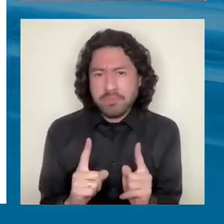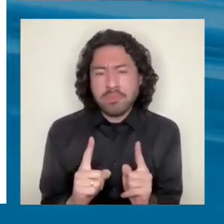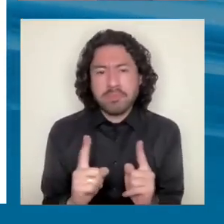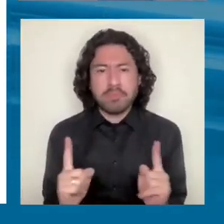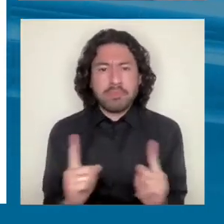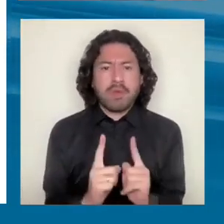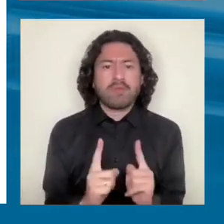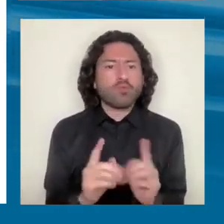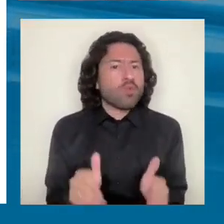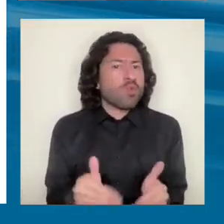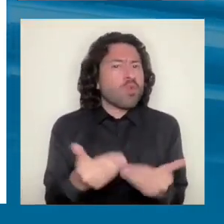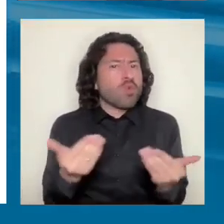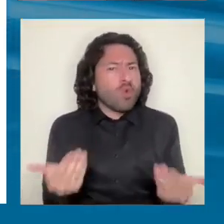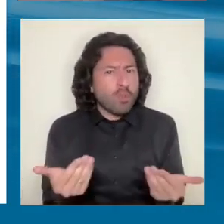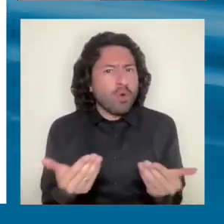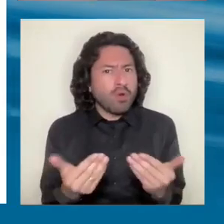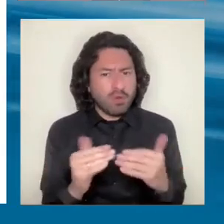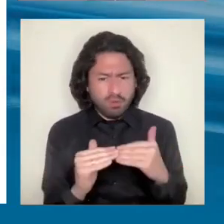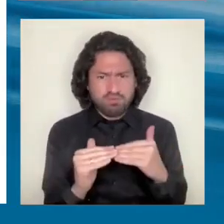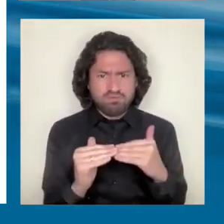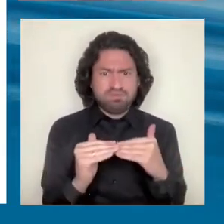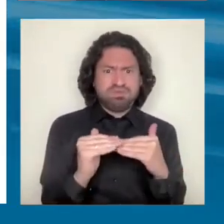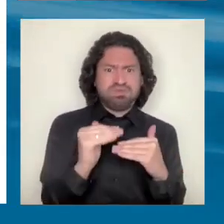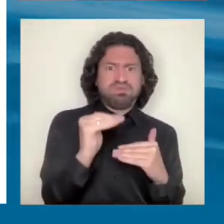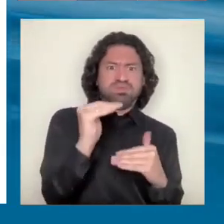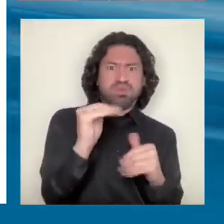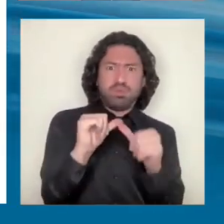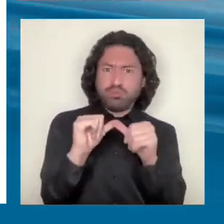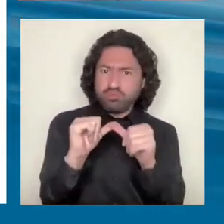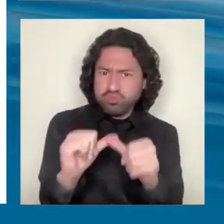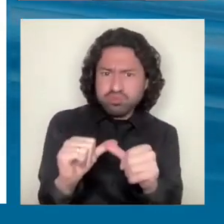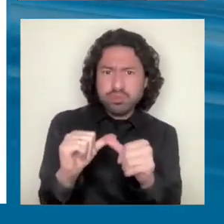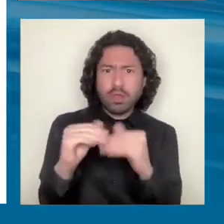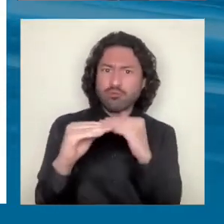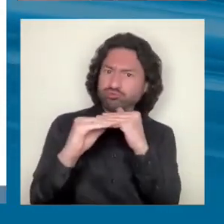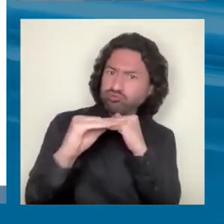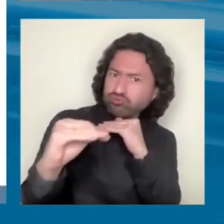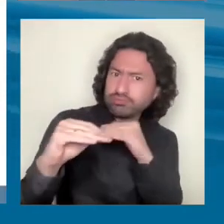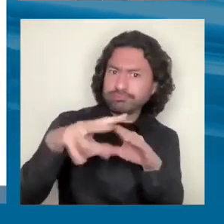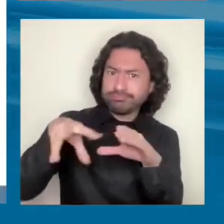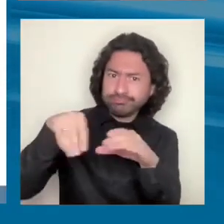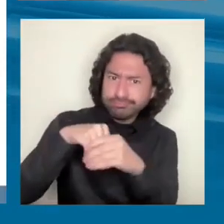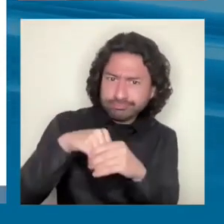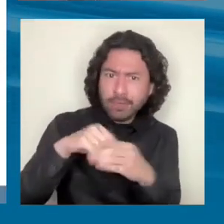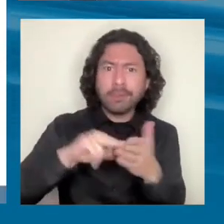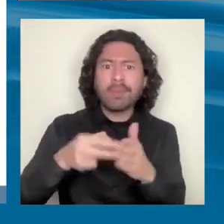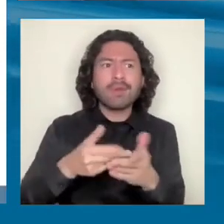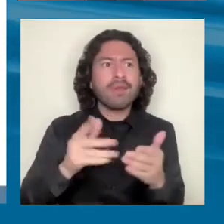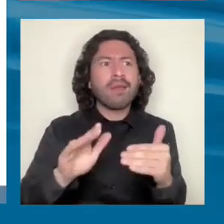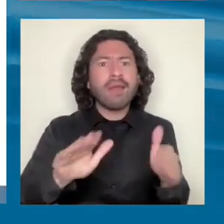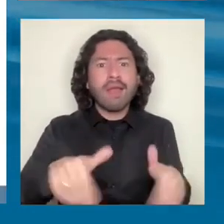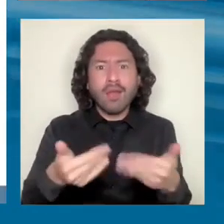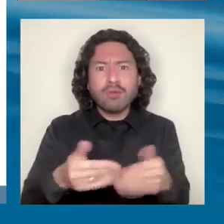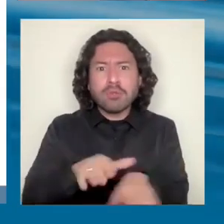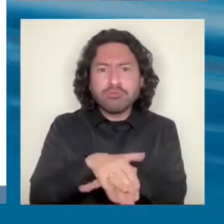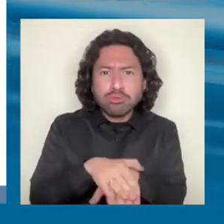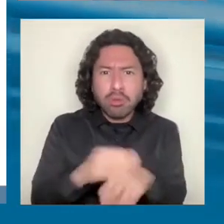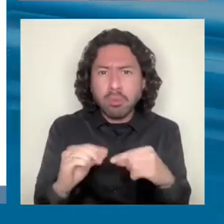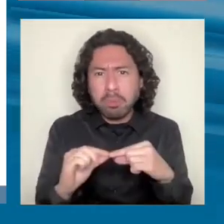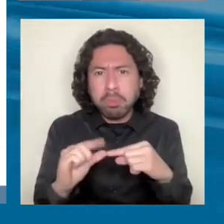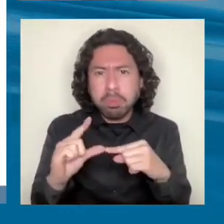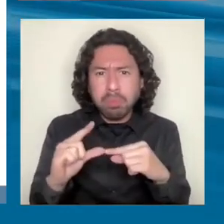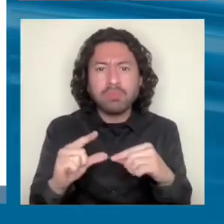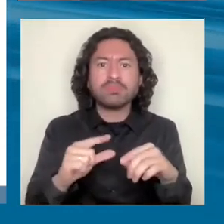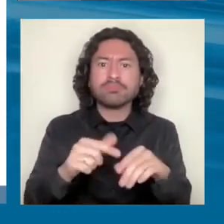cómo lograr un crecimiento más alto, sostenido, inclusivo y sostenible, es decir, cómo salir de la trampa de bajo crecimiento. Aquí proponemos